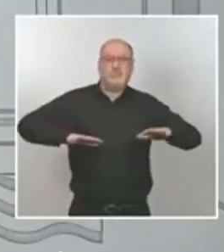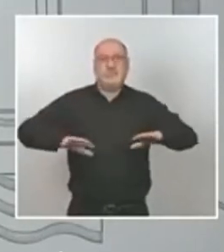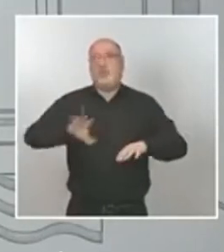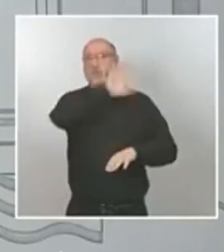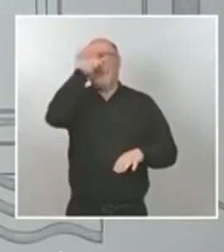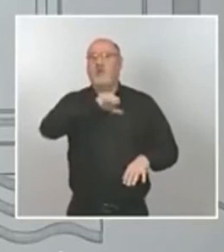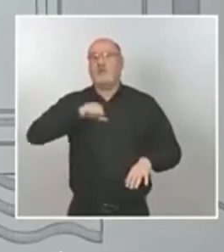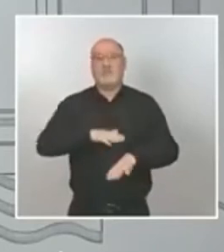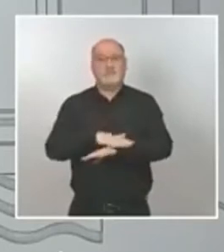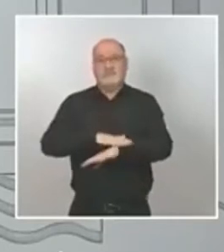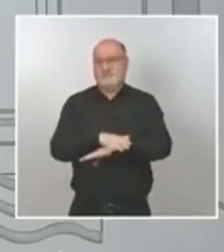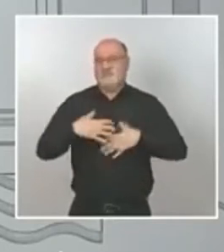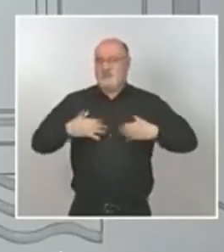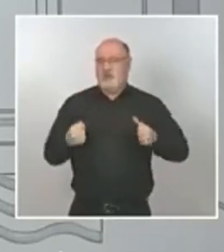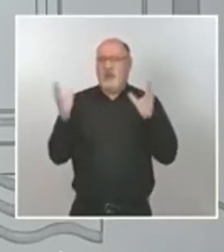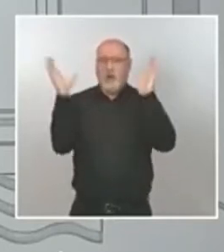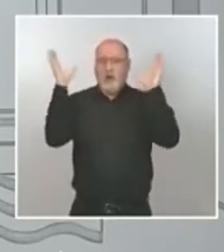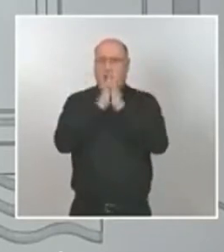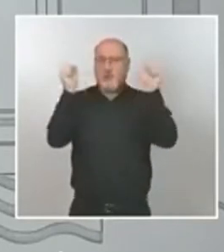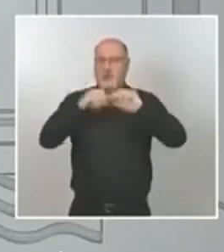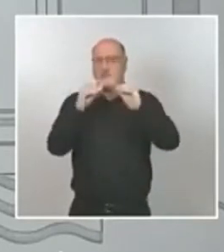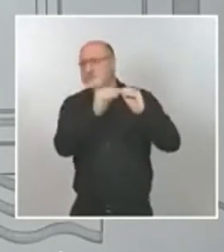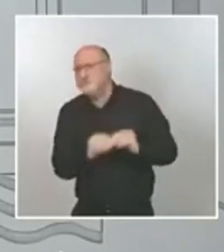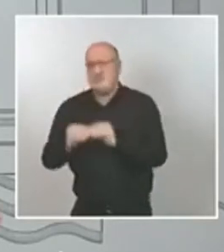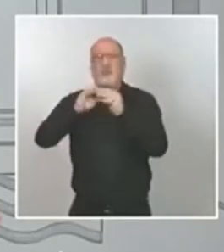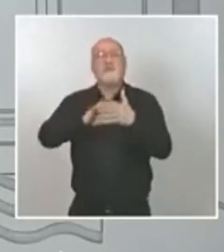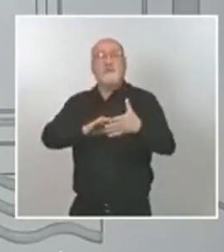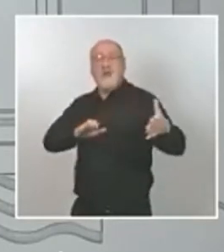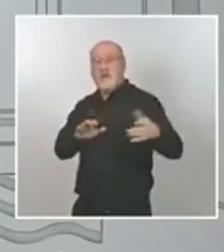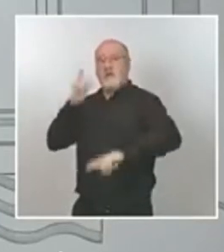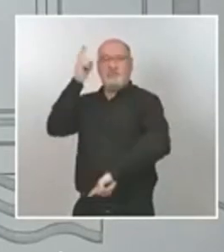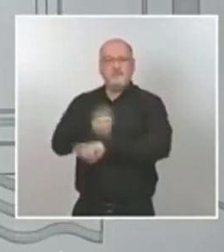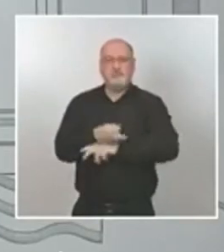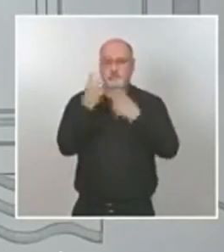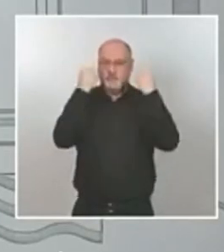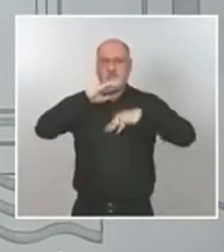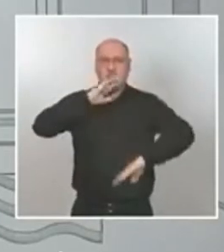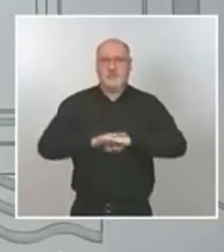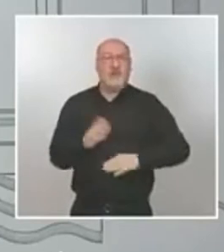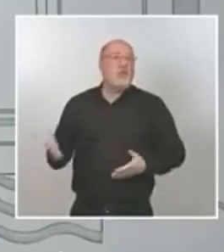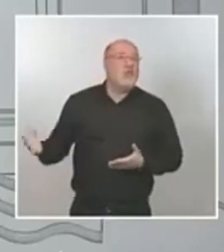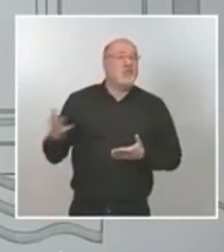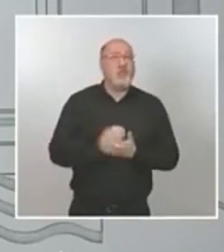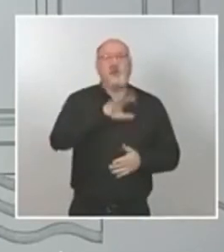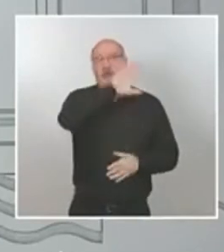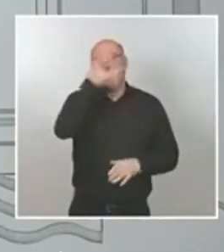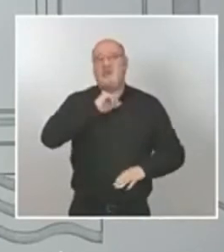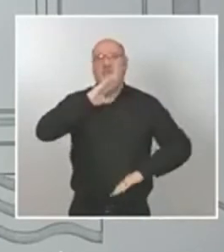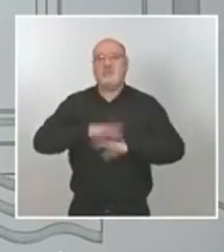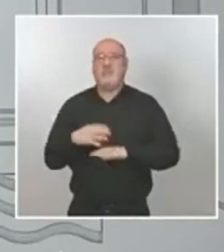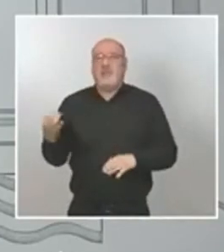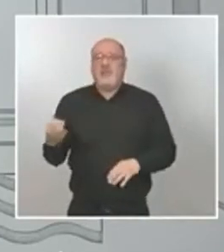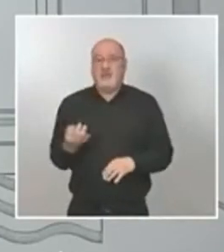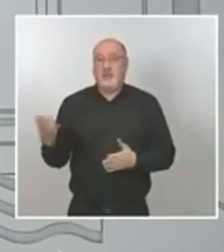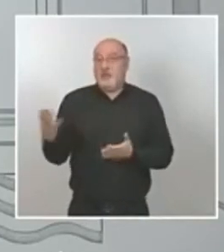acordada por la mayoría del consejo y de obligado cumplimiento para todas las comunidades y para todas las personas que estamos en